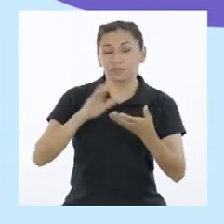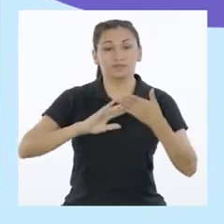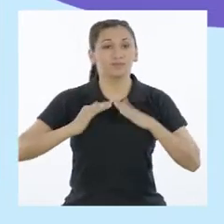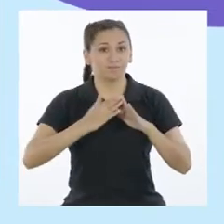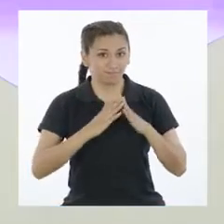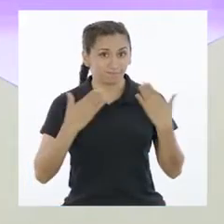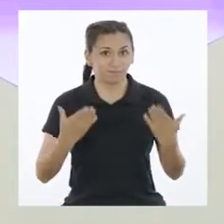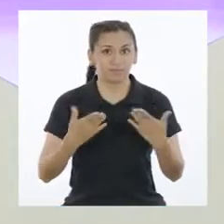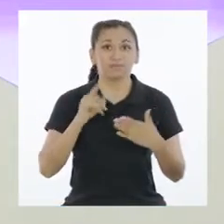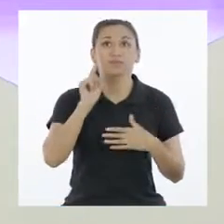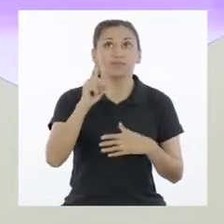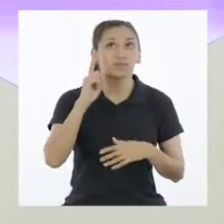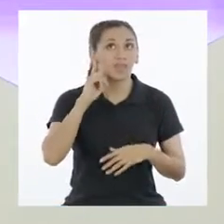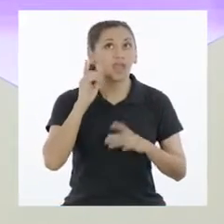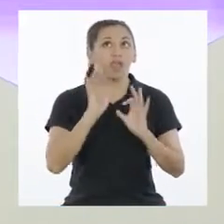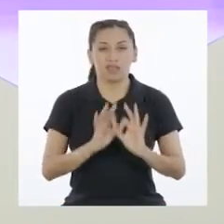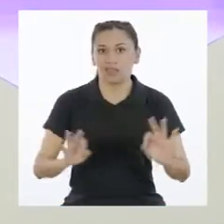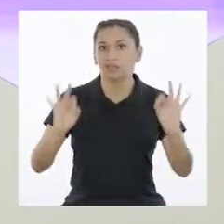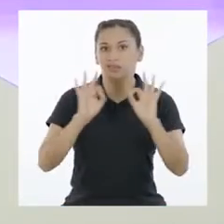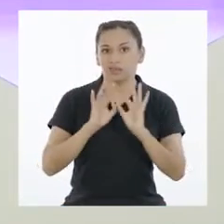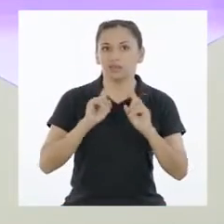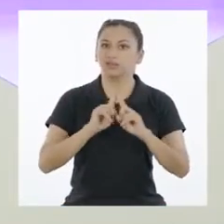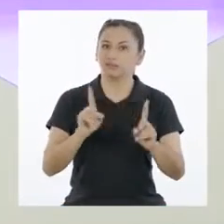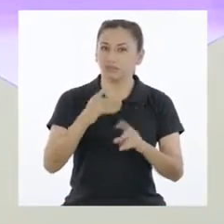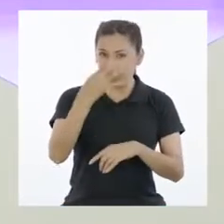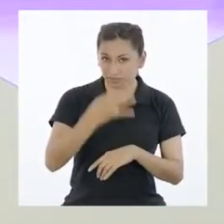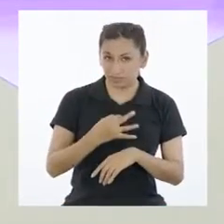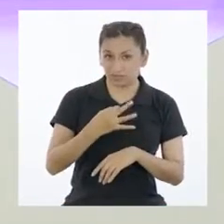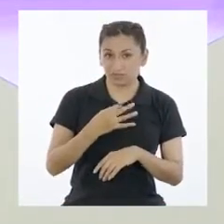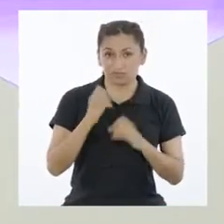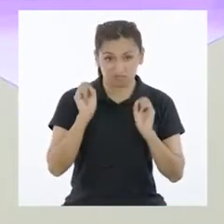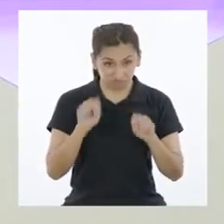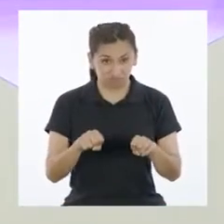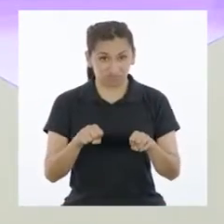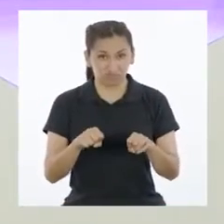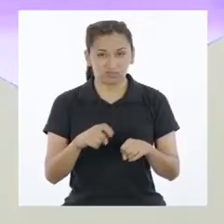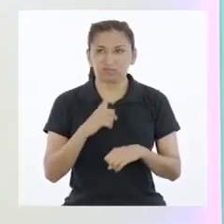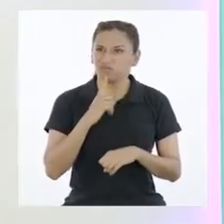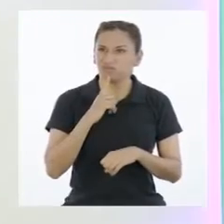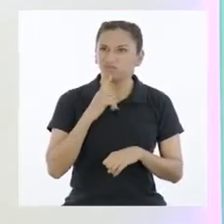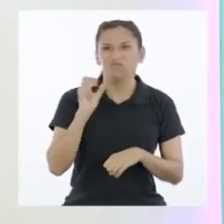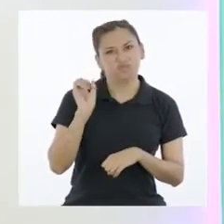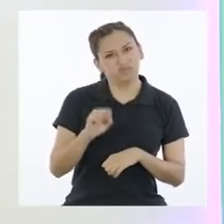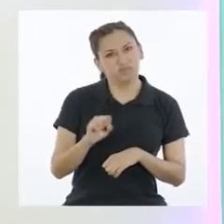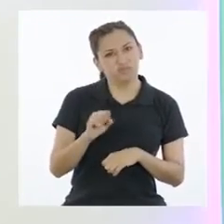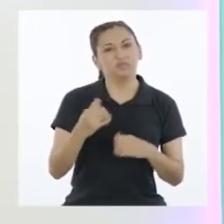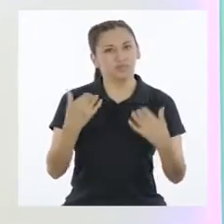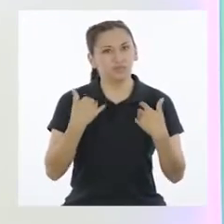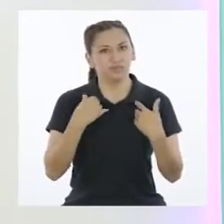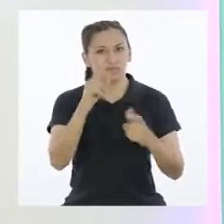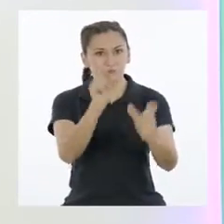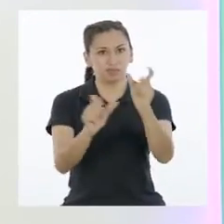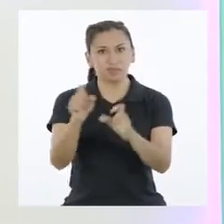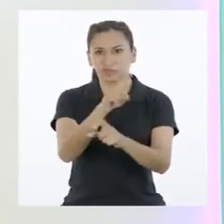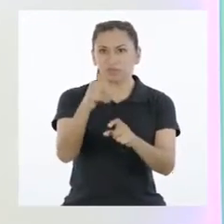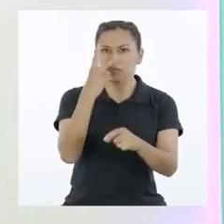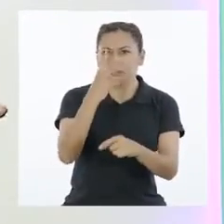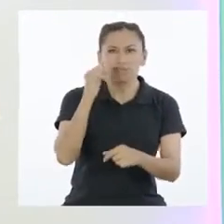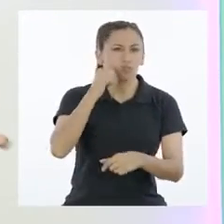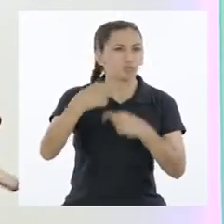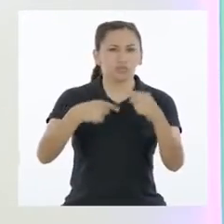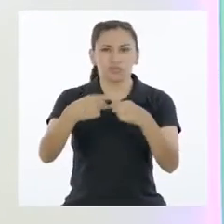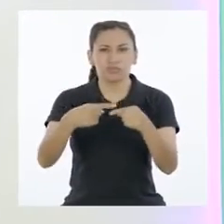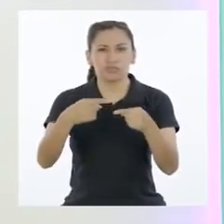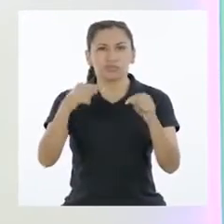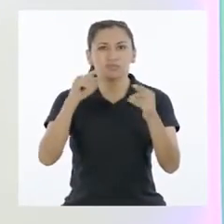público. ¡Guau! Eso suena importante. ¿Pero en verdad lo es? Sí, ¿no? Tenemos un público que nos ve todos